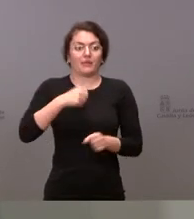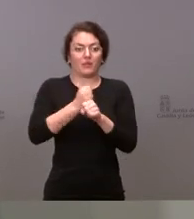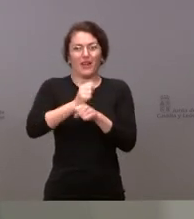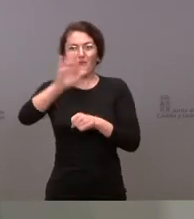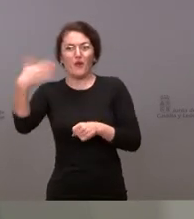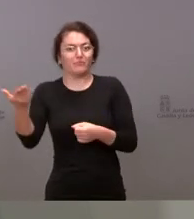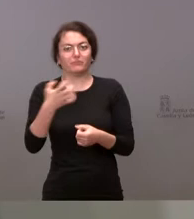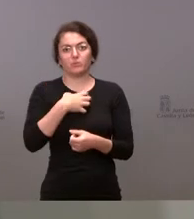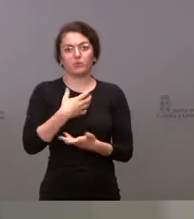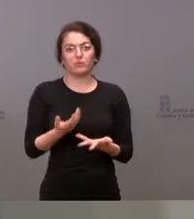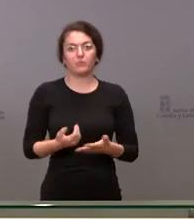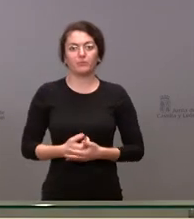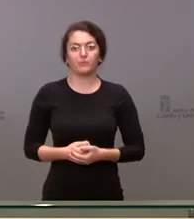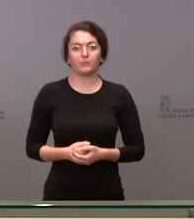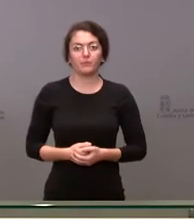legalidad.